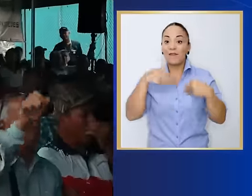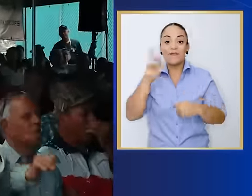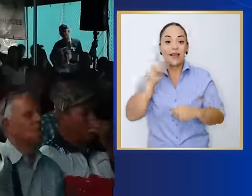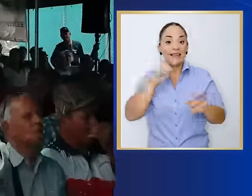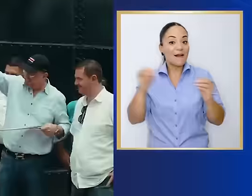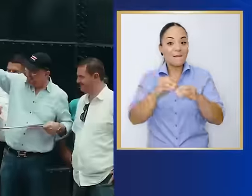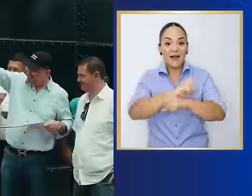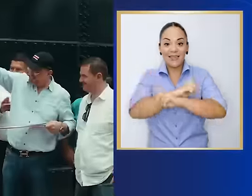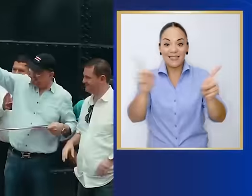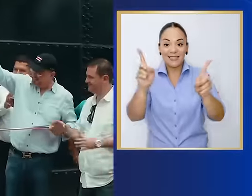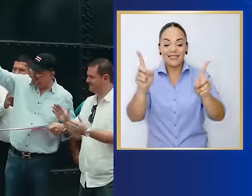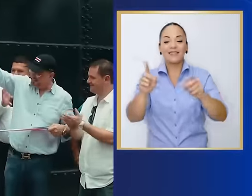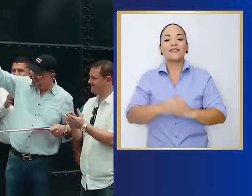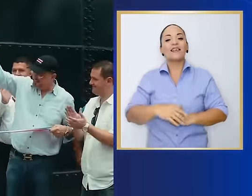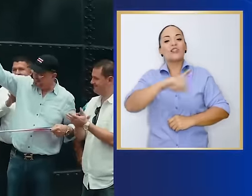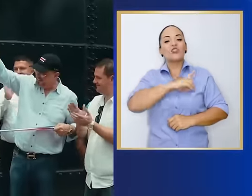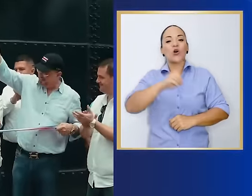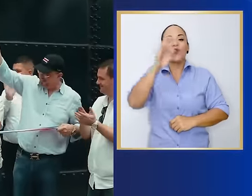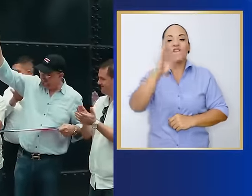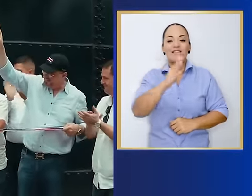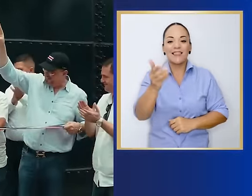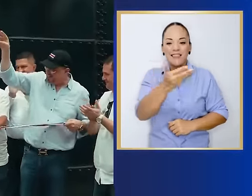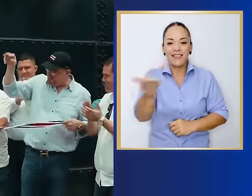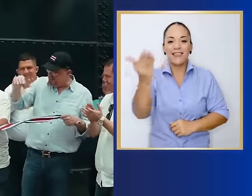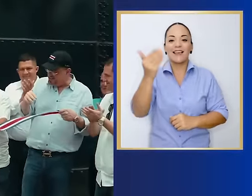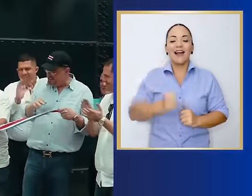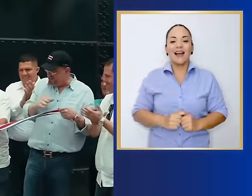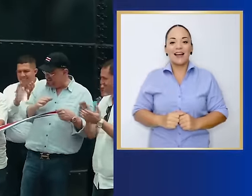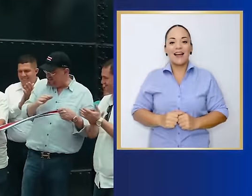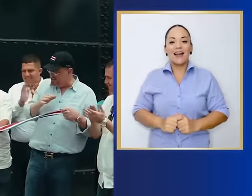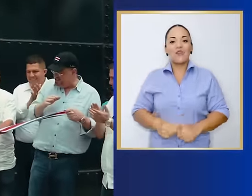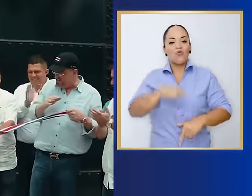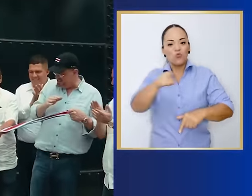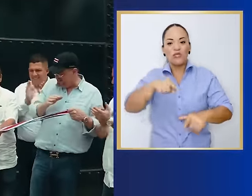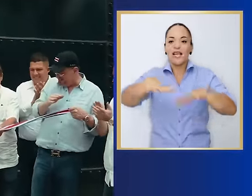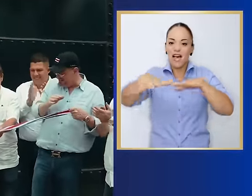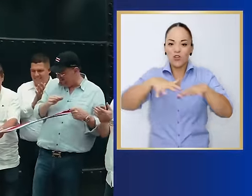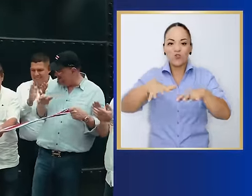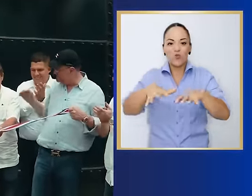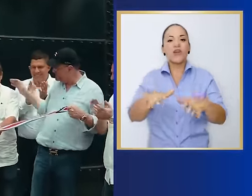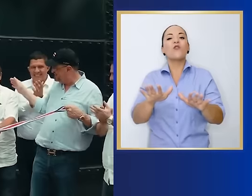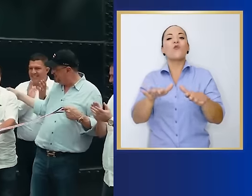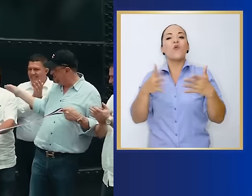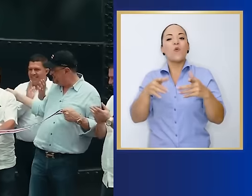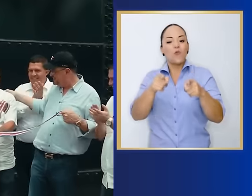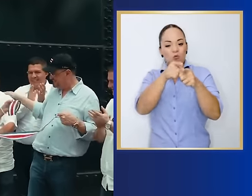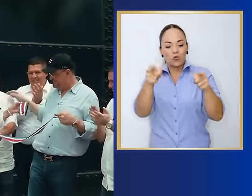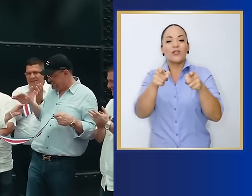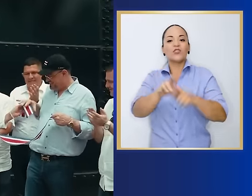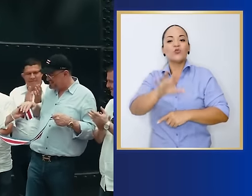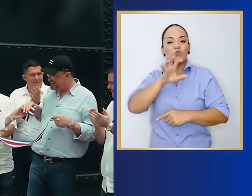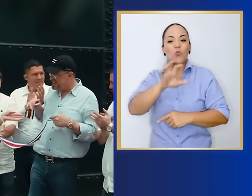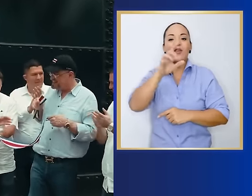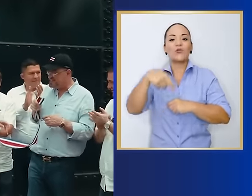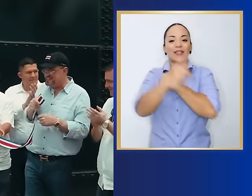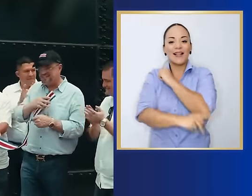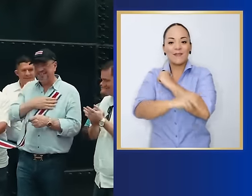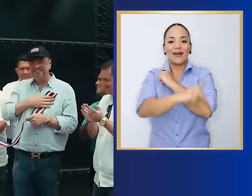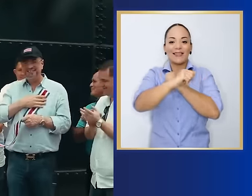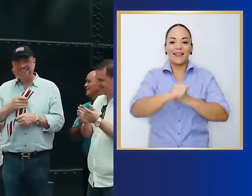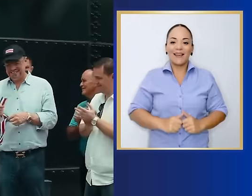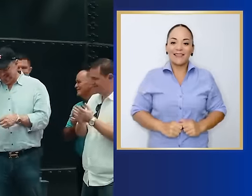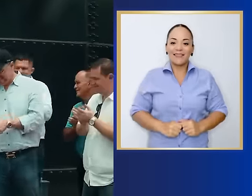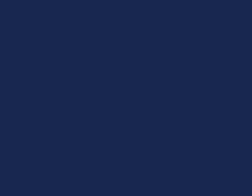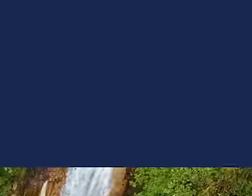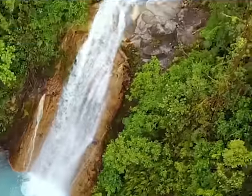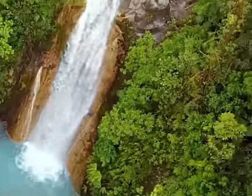engañar más. Que Dios los bendiga y actúen como lo que son, los dueños de esta